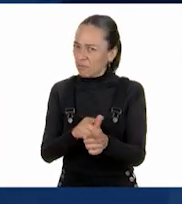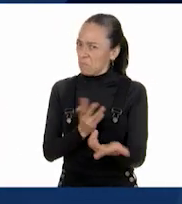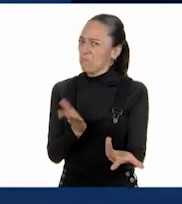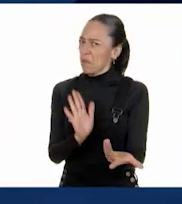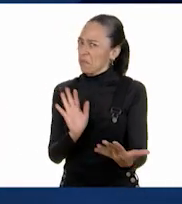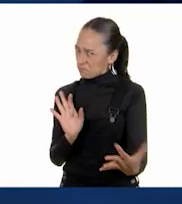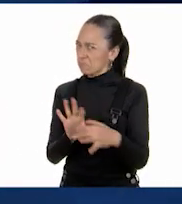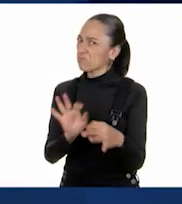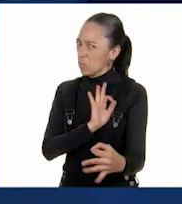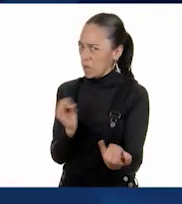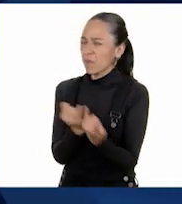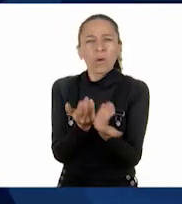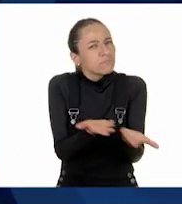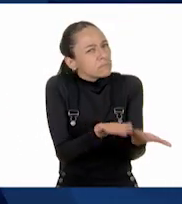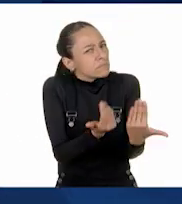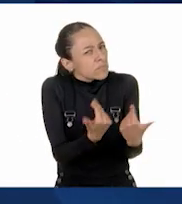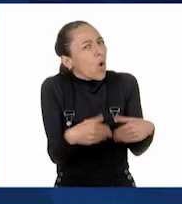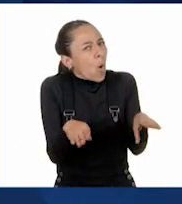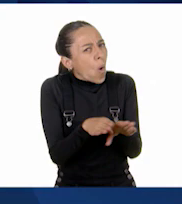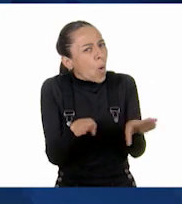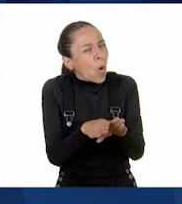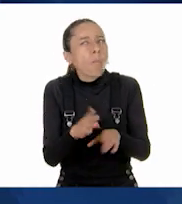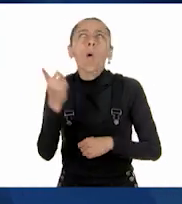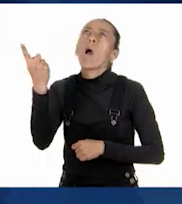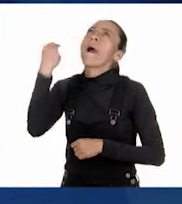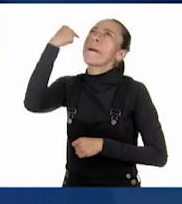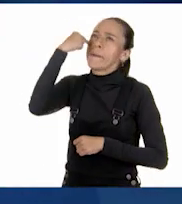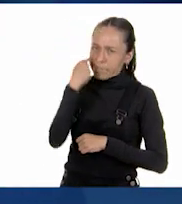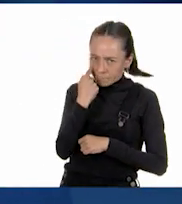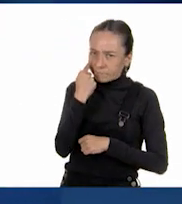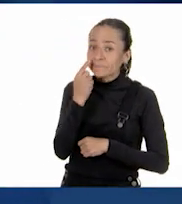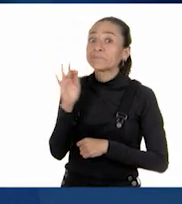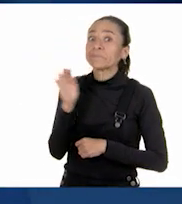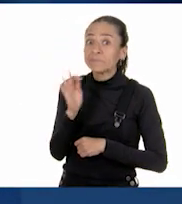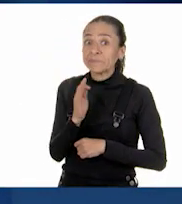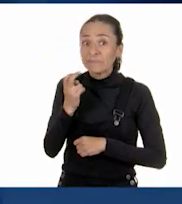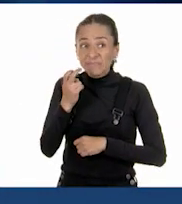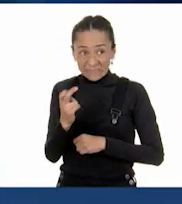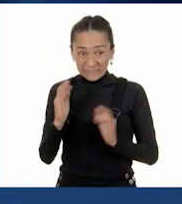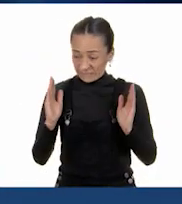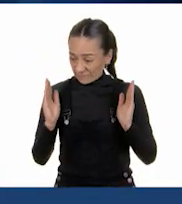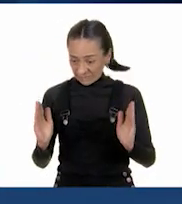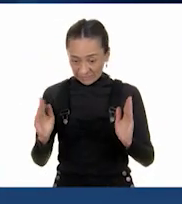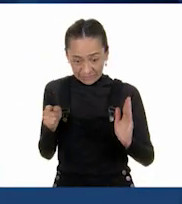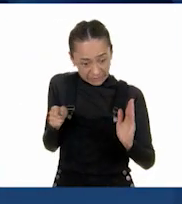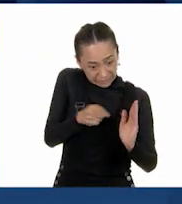encontrar un número en medio si cortábamos en pedazos más pequeños este espacio.